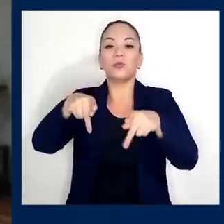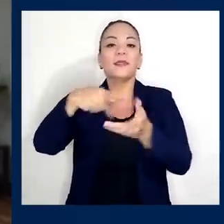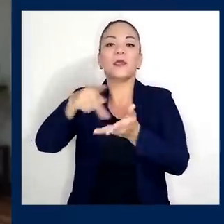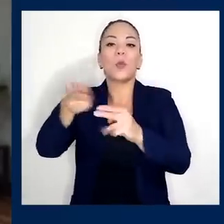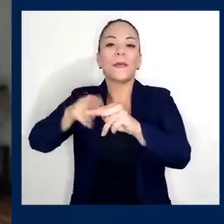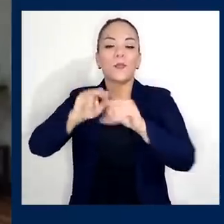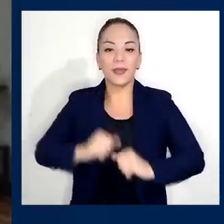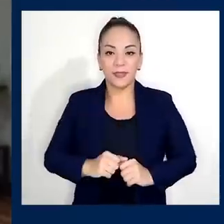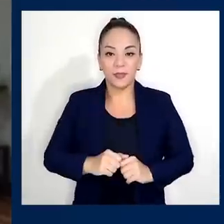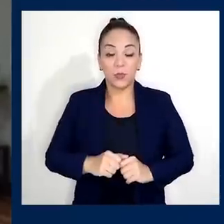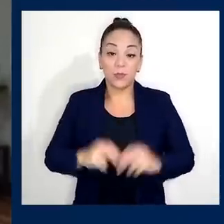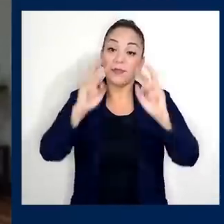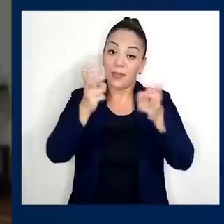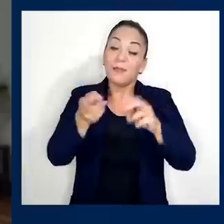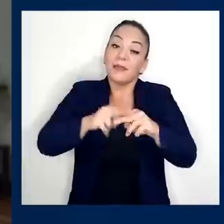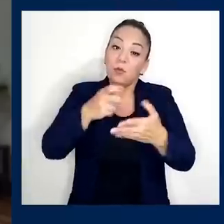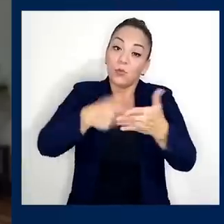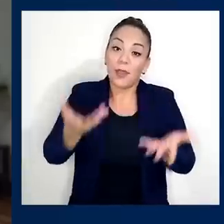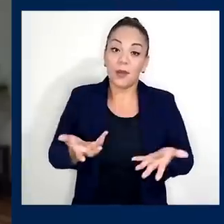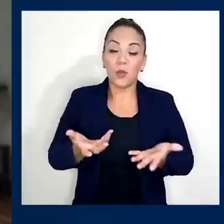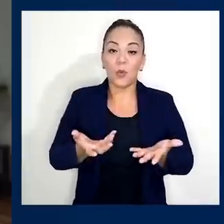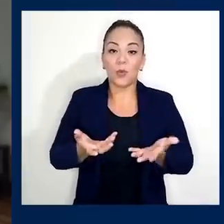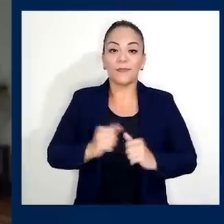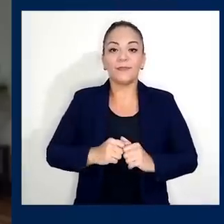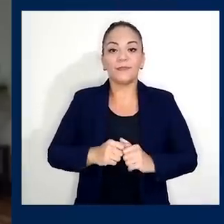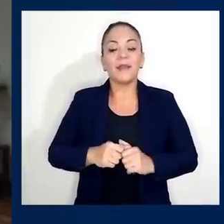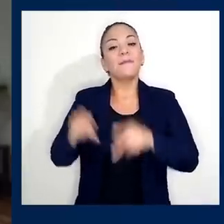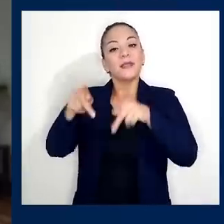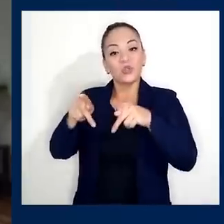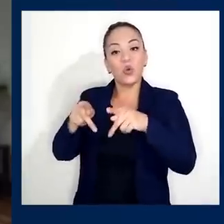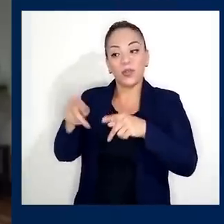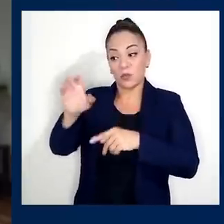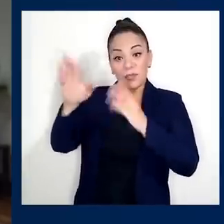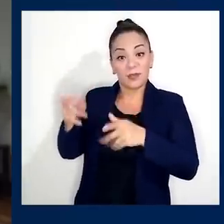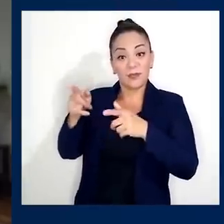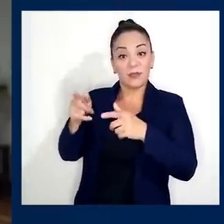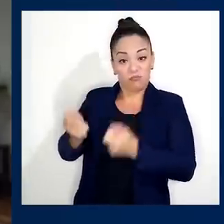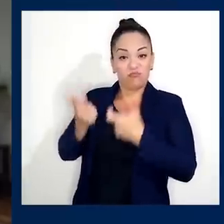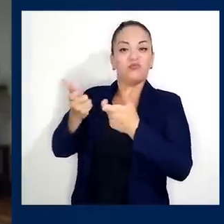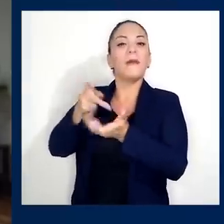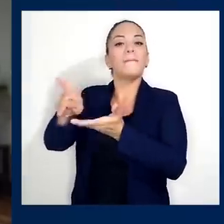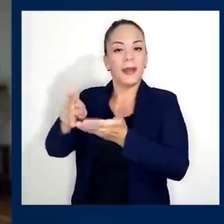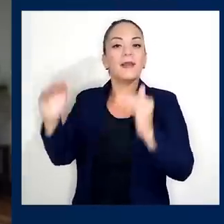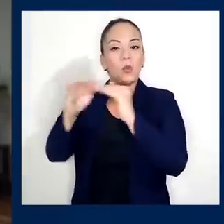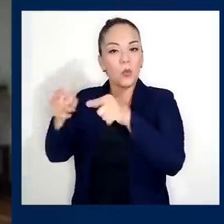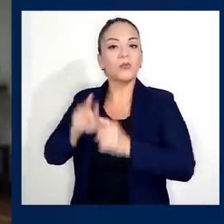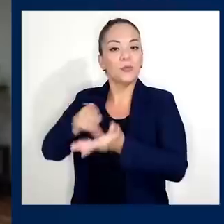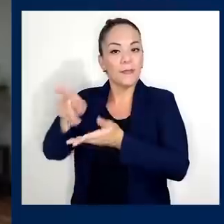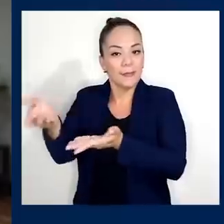haciendo que, en esencia, los ticos con corona paguen su parte justa.